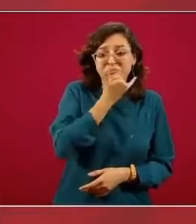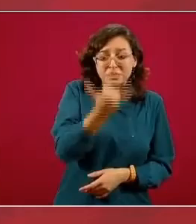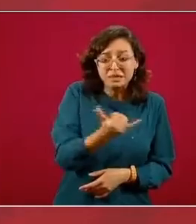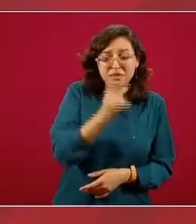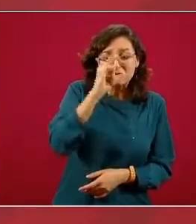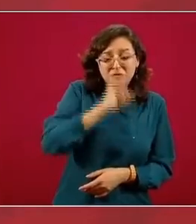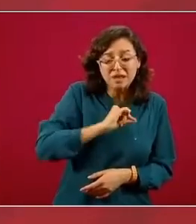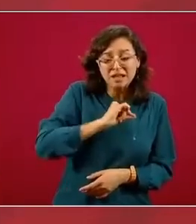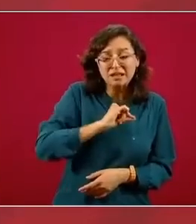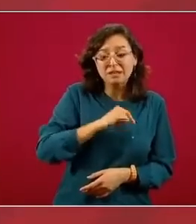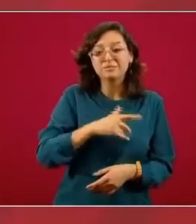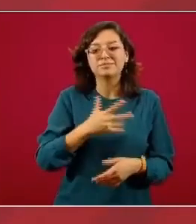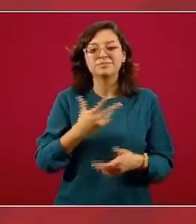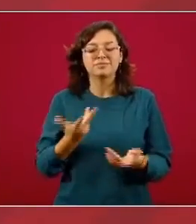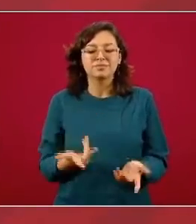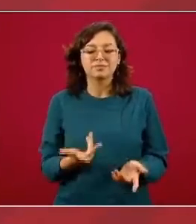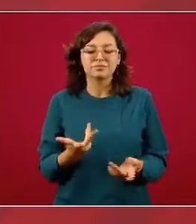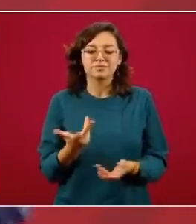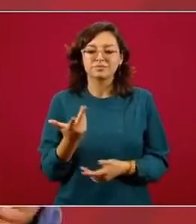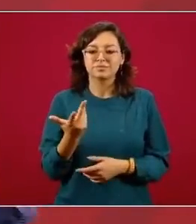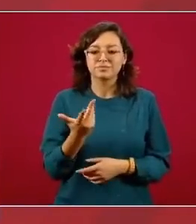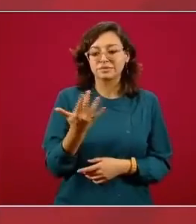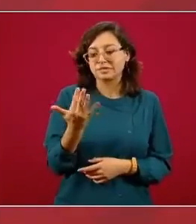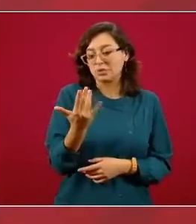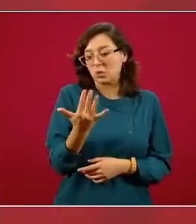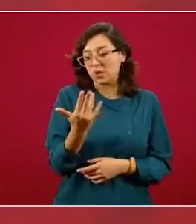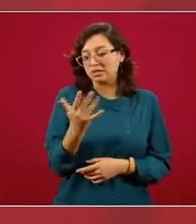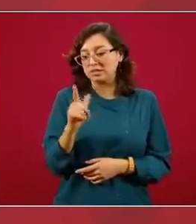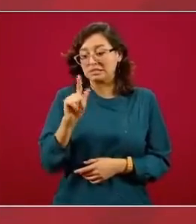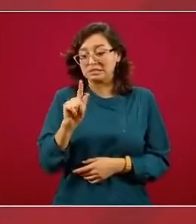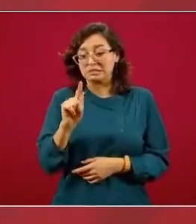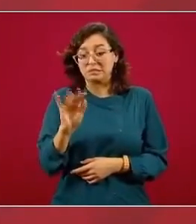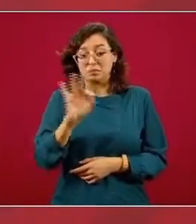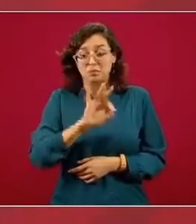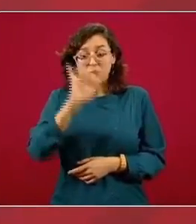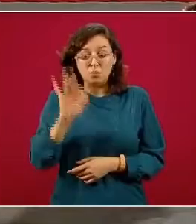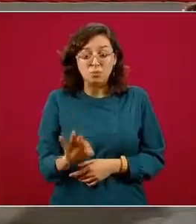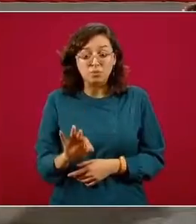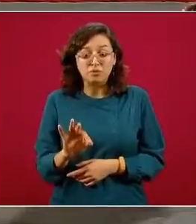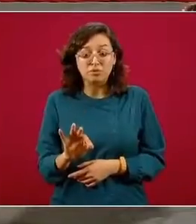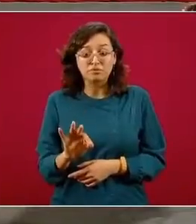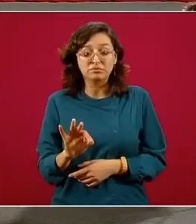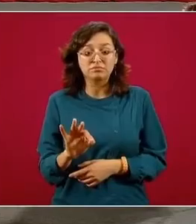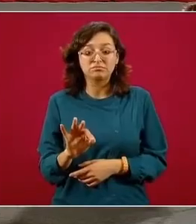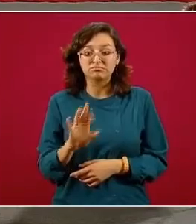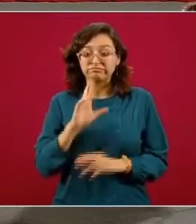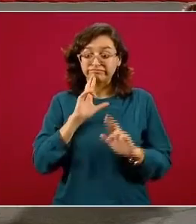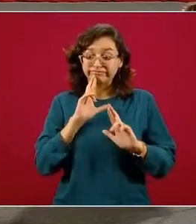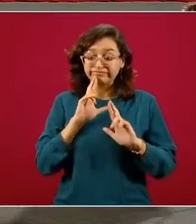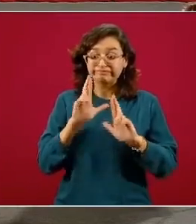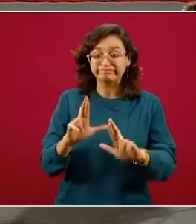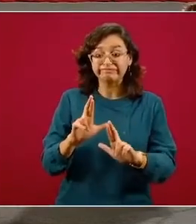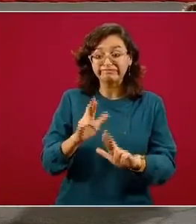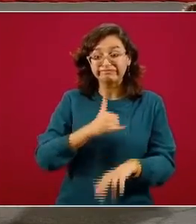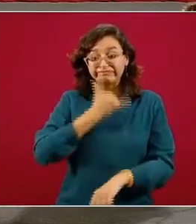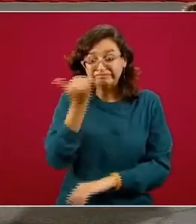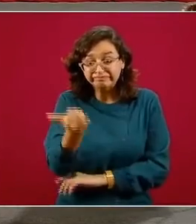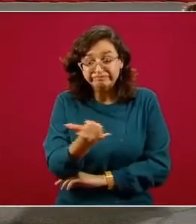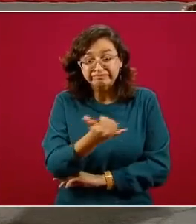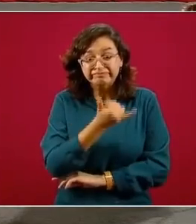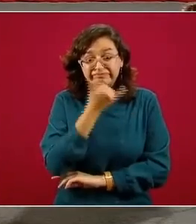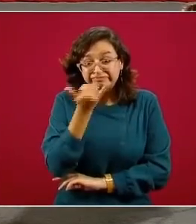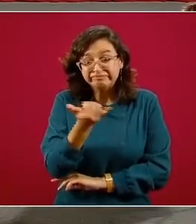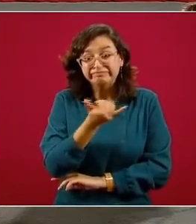especificidad esto quiere decir 50 a 70 por ciento de resultados falsamente